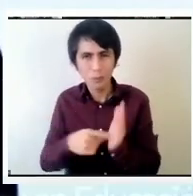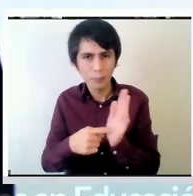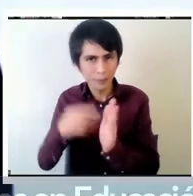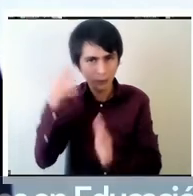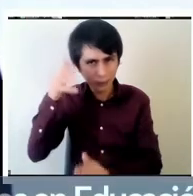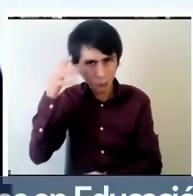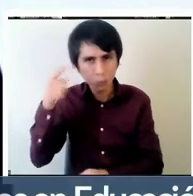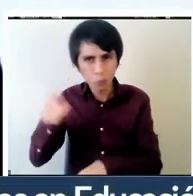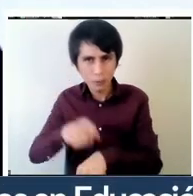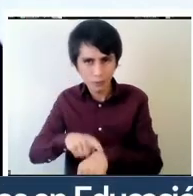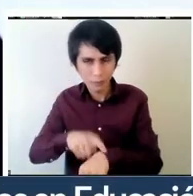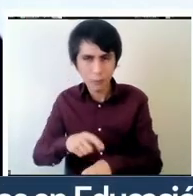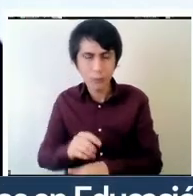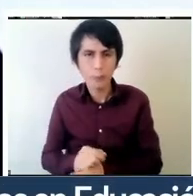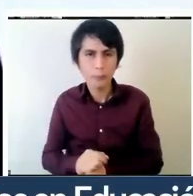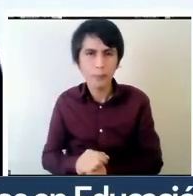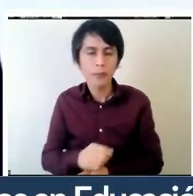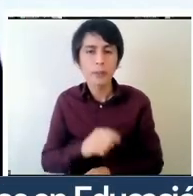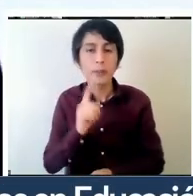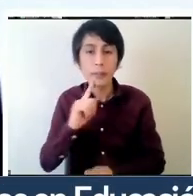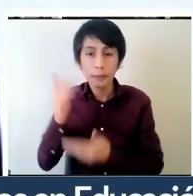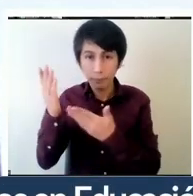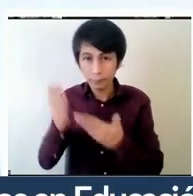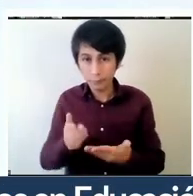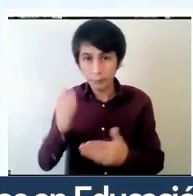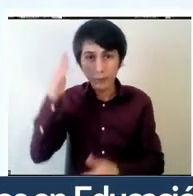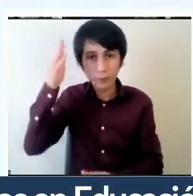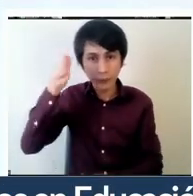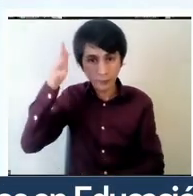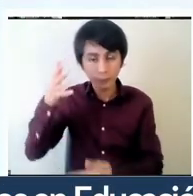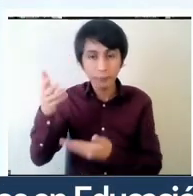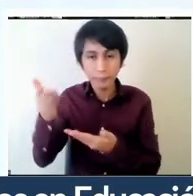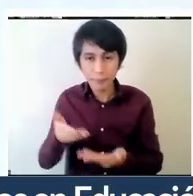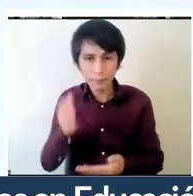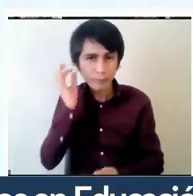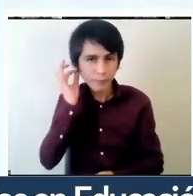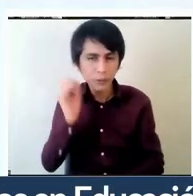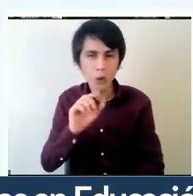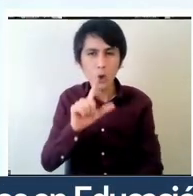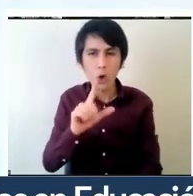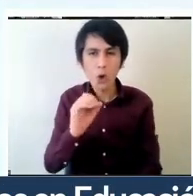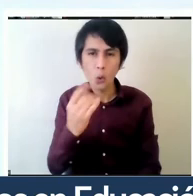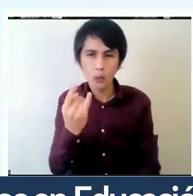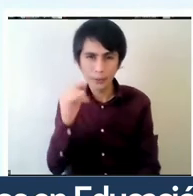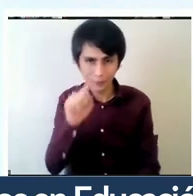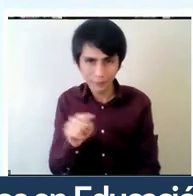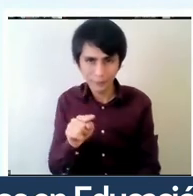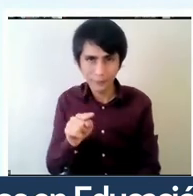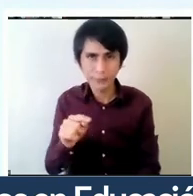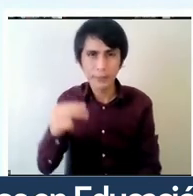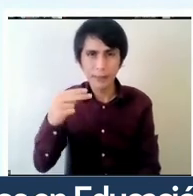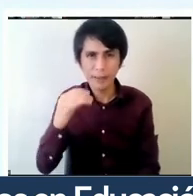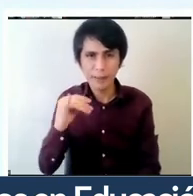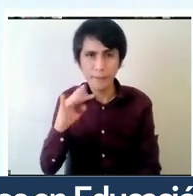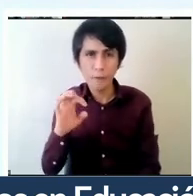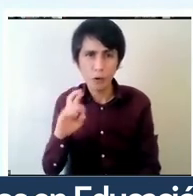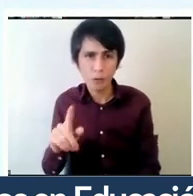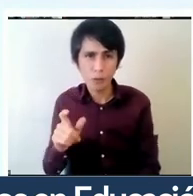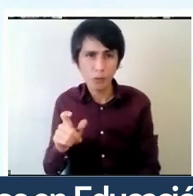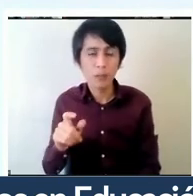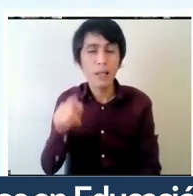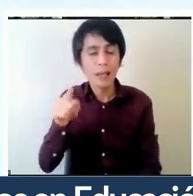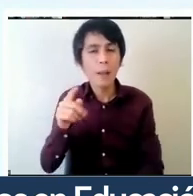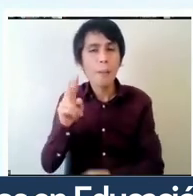y nuestra siguiente invitada es Louise Hayward ella es profesora de evaluación